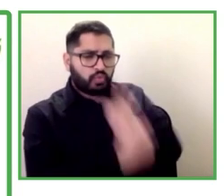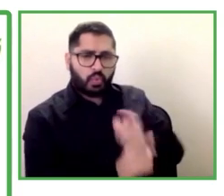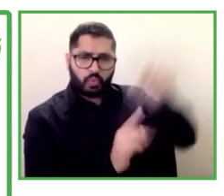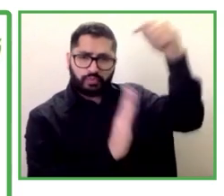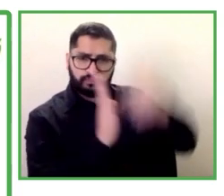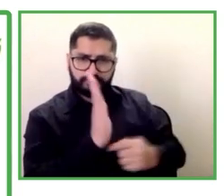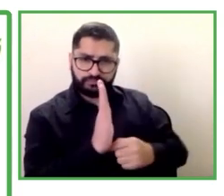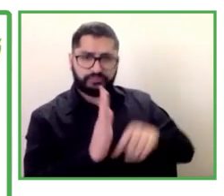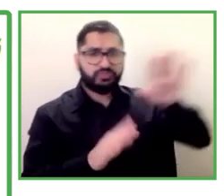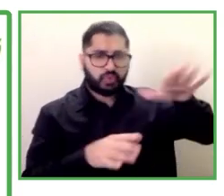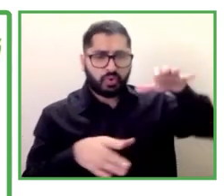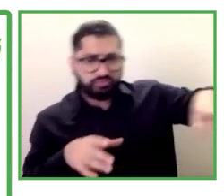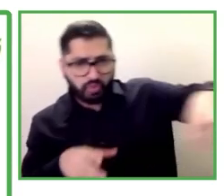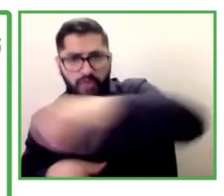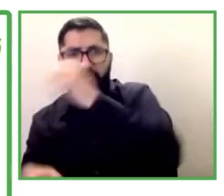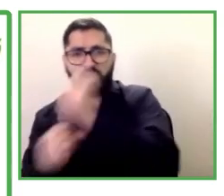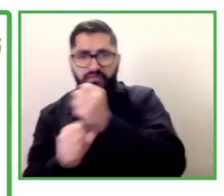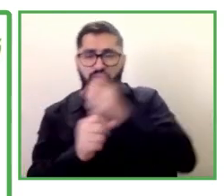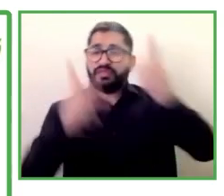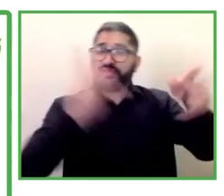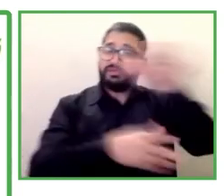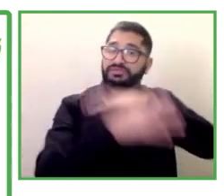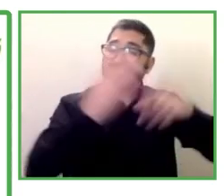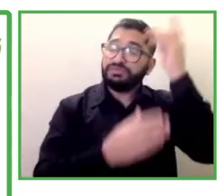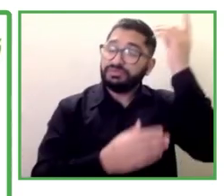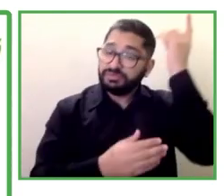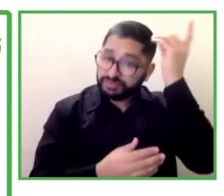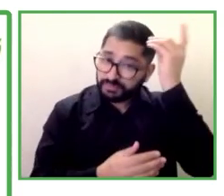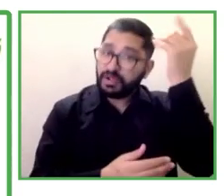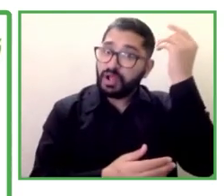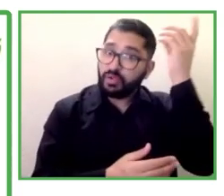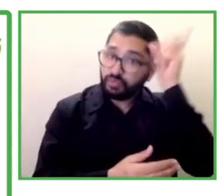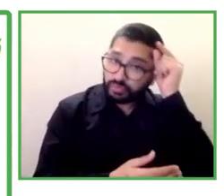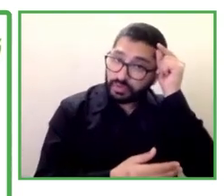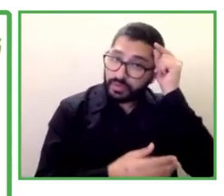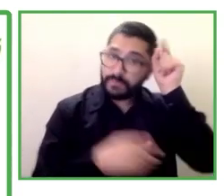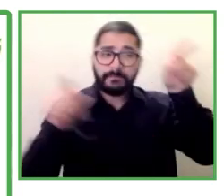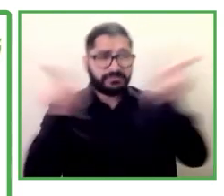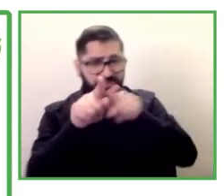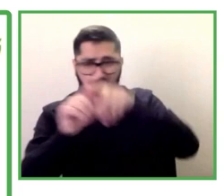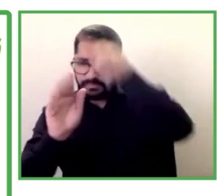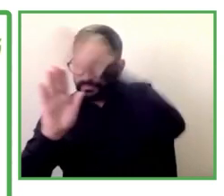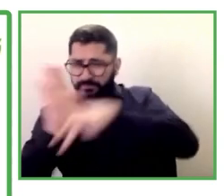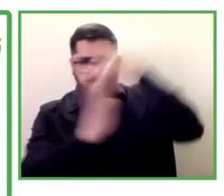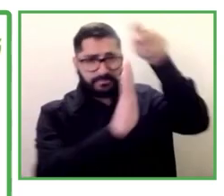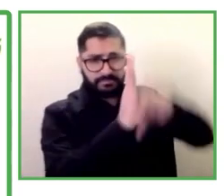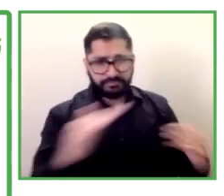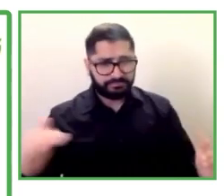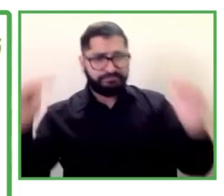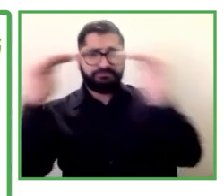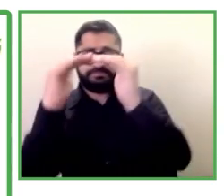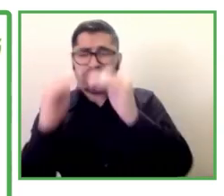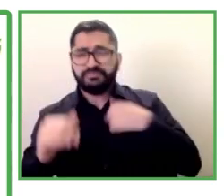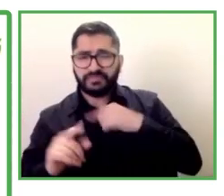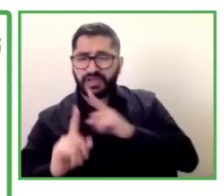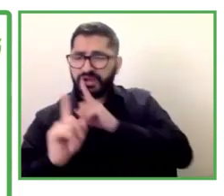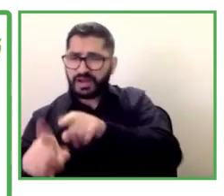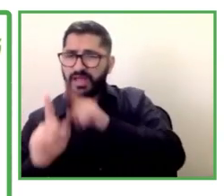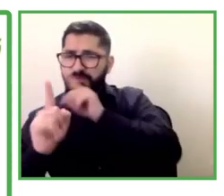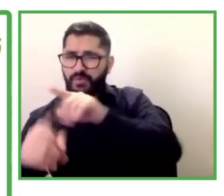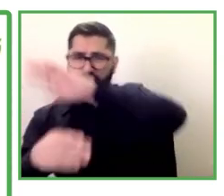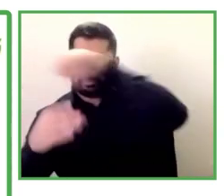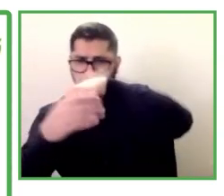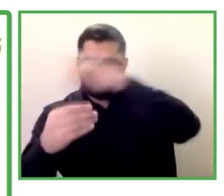intelectual o las medidas alternativas a la misma en los criterios de adjudicación del contrato se incluyen entre las características